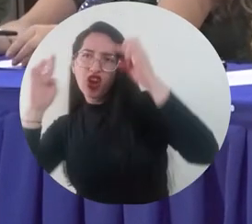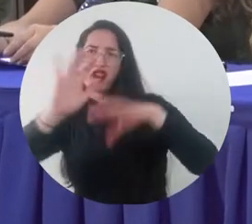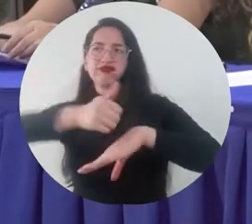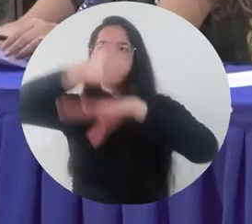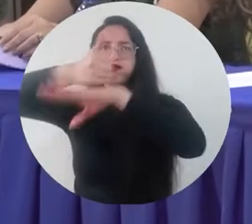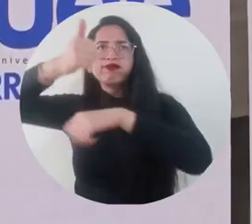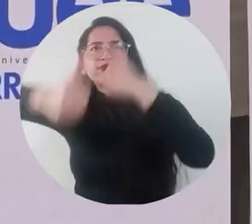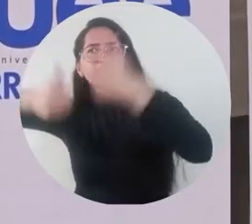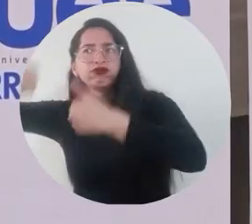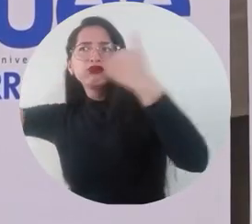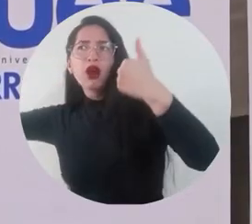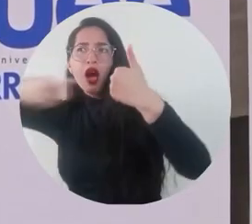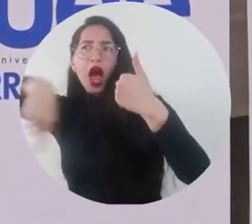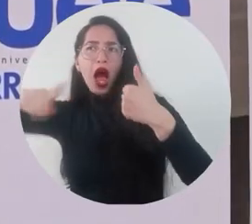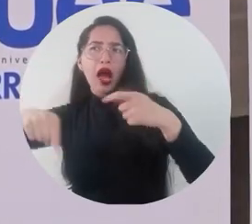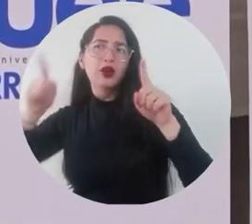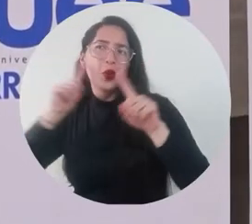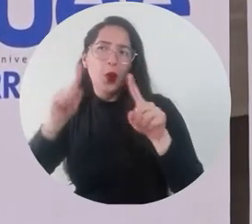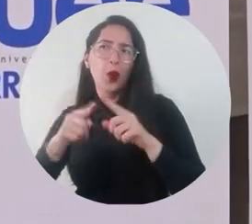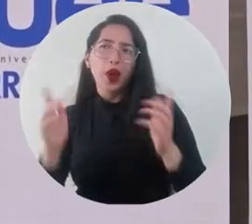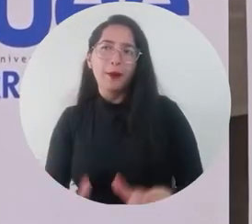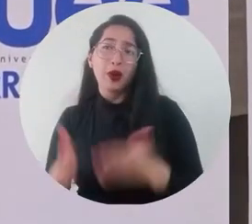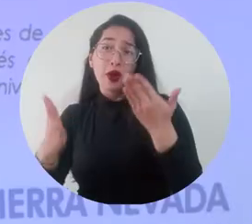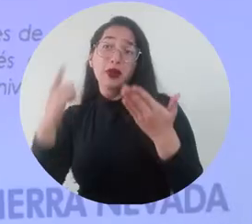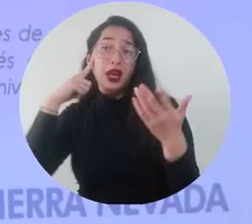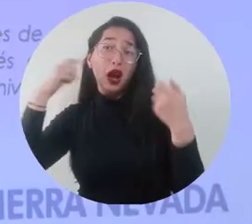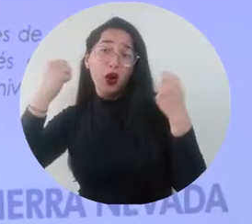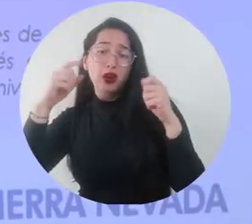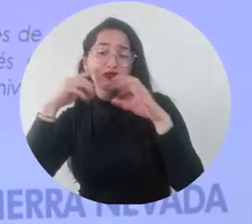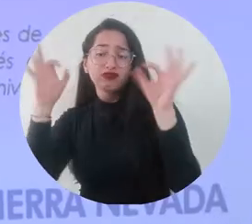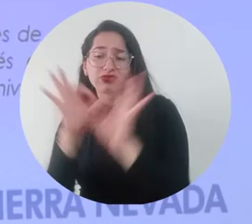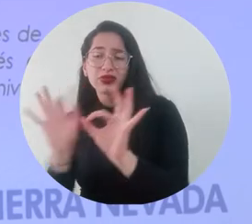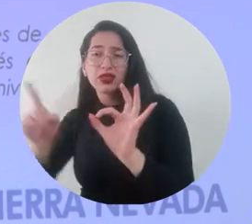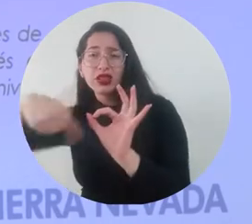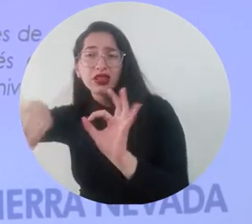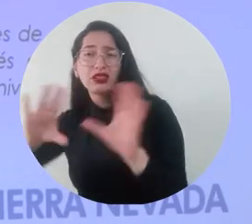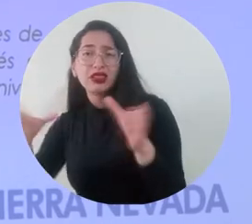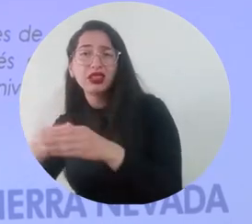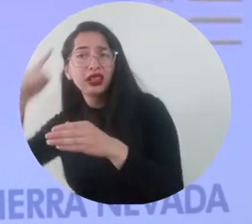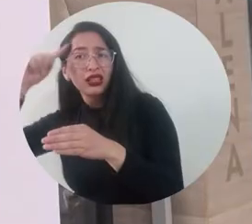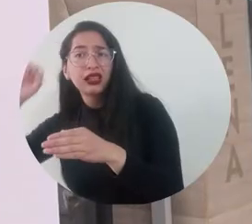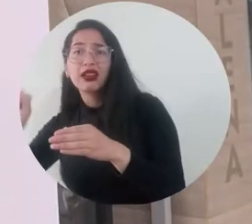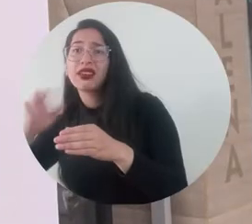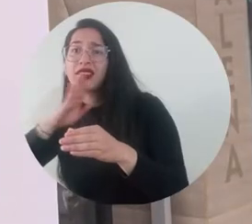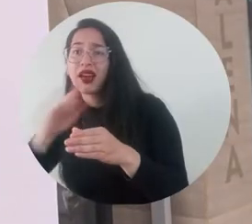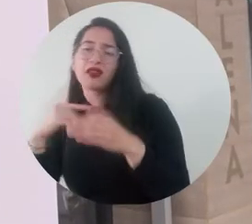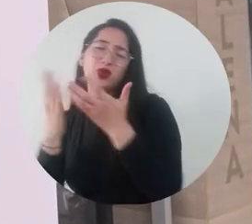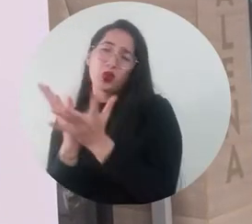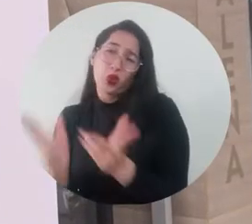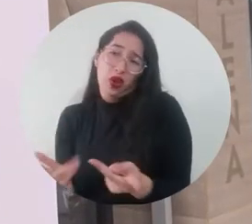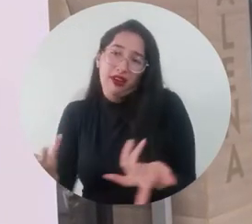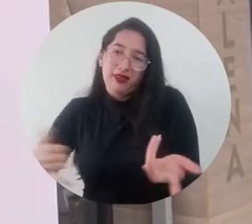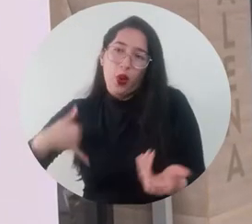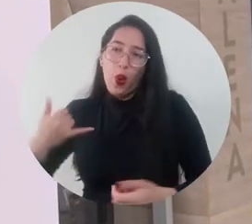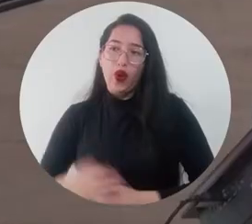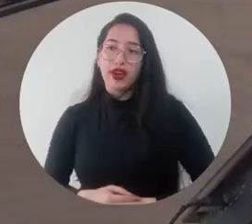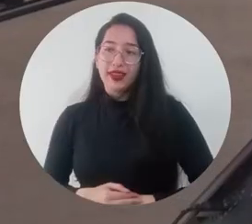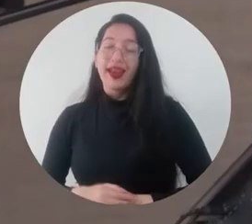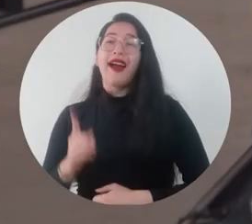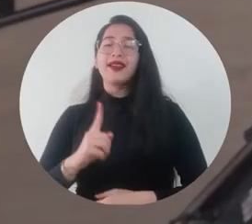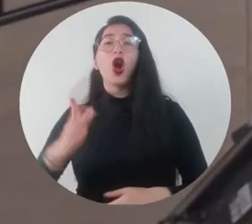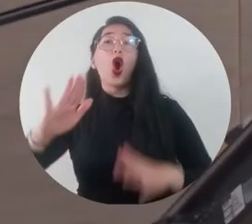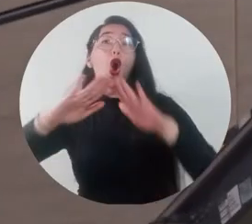principal objetivo y nuestra principal preocupación son los muchachos En el encuentro, representantes de diferentes universidades,